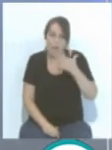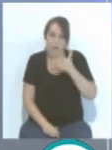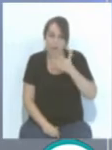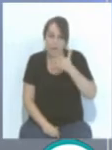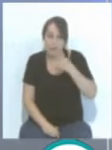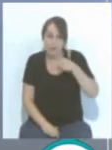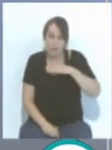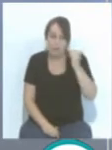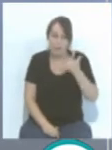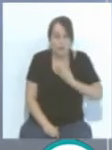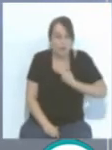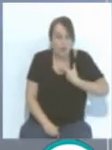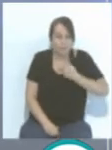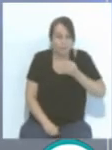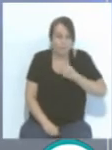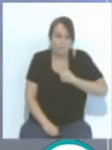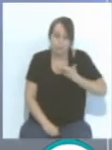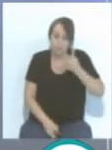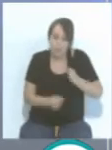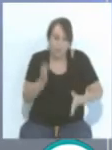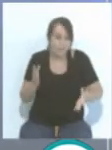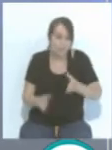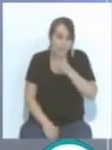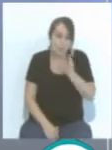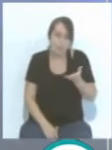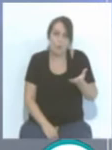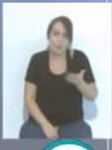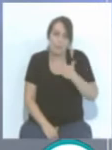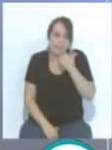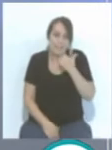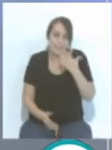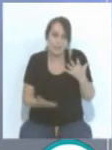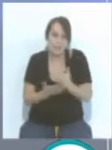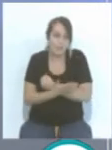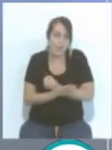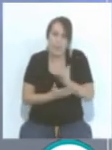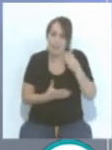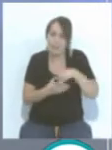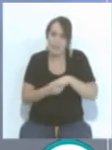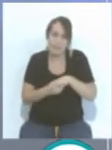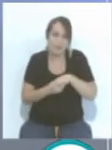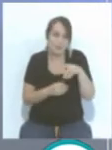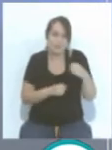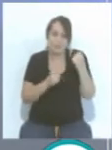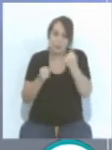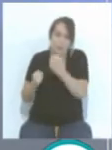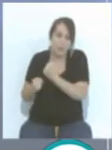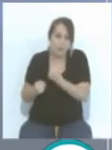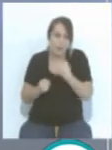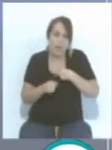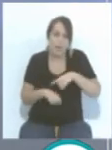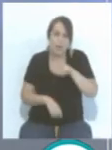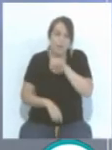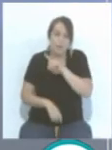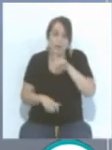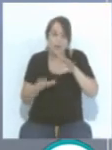afortunado, triple, cuádruple, que he estado en casi todas las facetas dentro de esta institución ya de 110